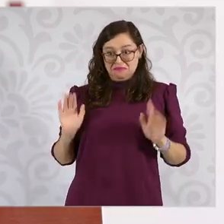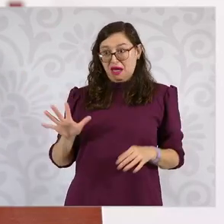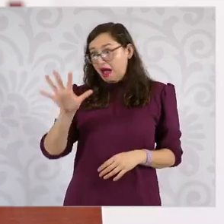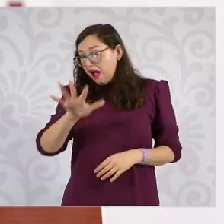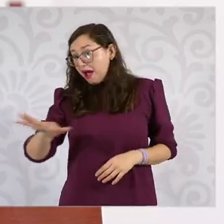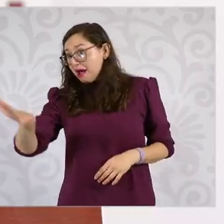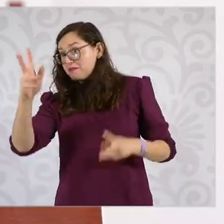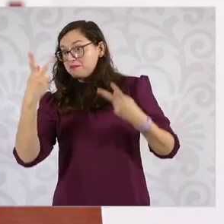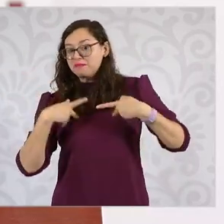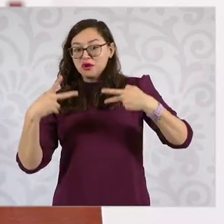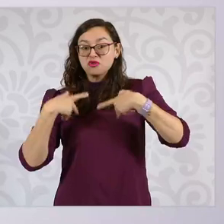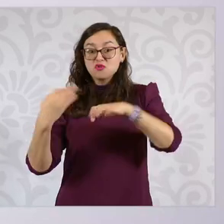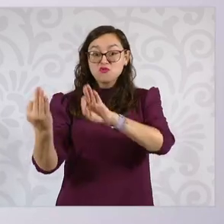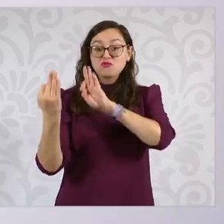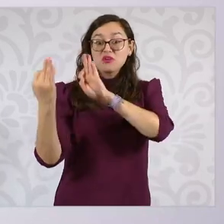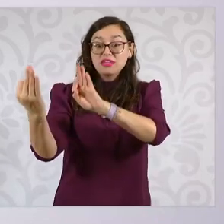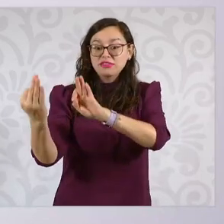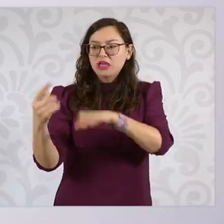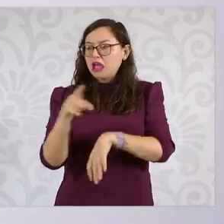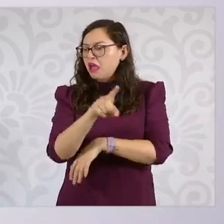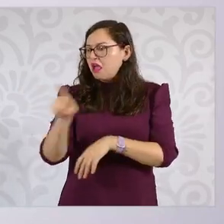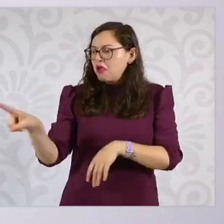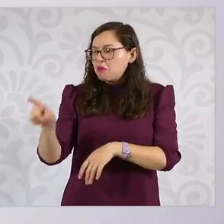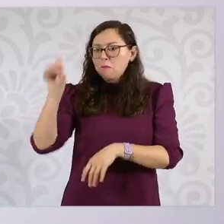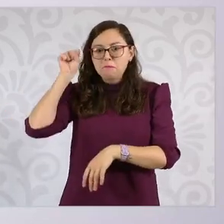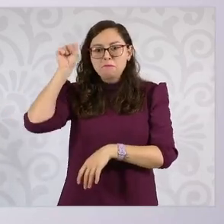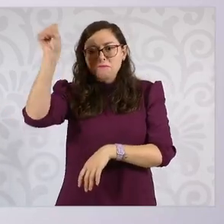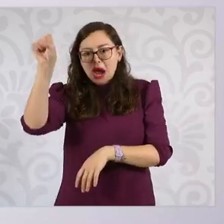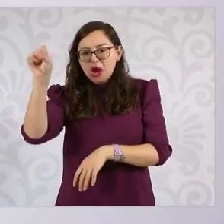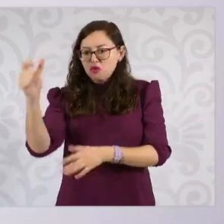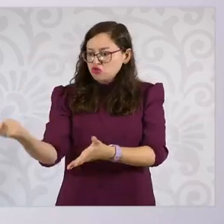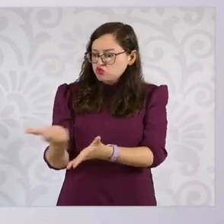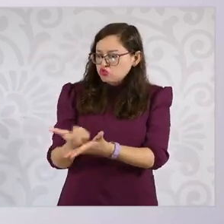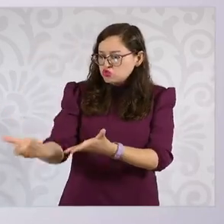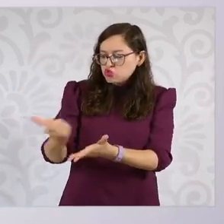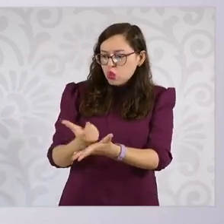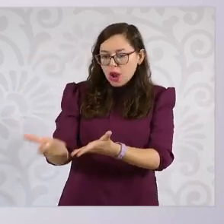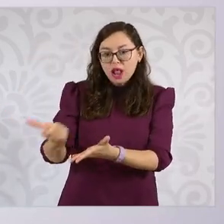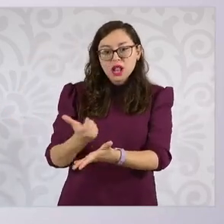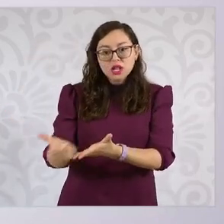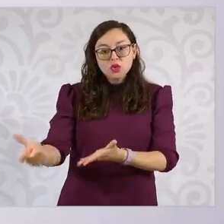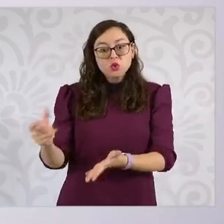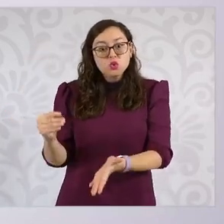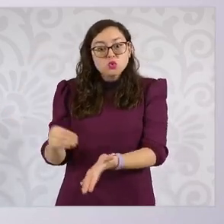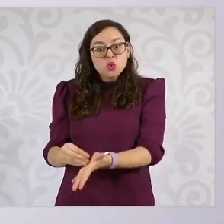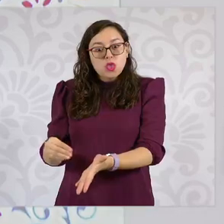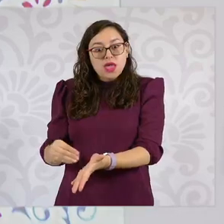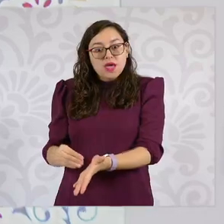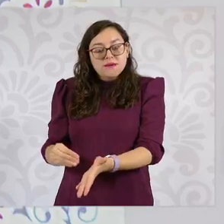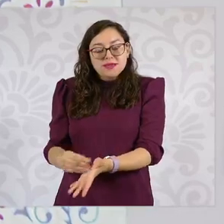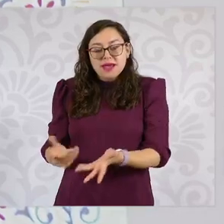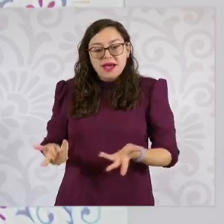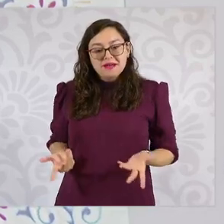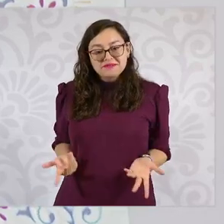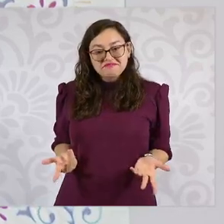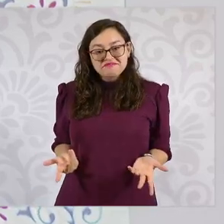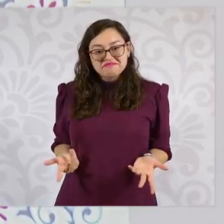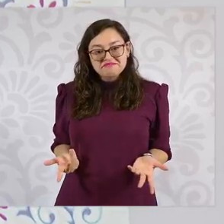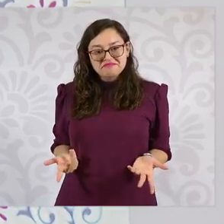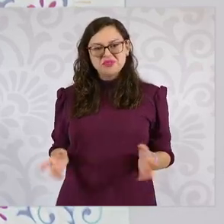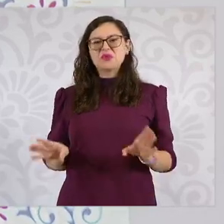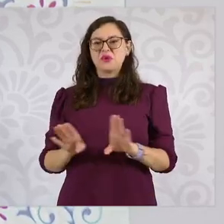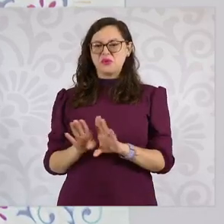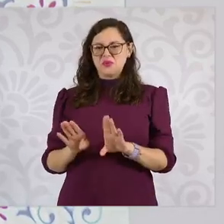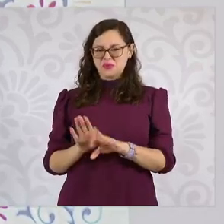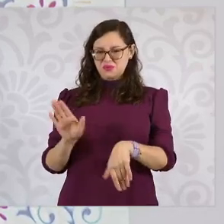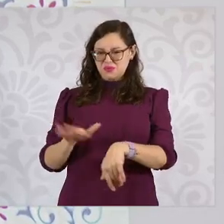ingresos, prestaciones, cuando la propia reforma establece en un transitorio